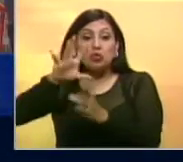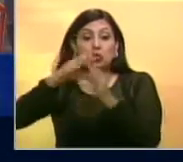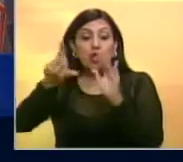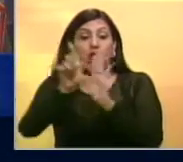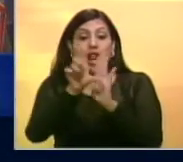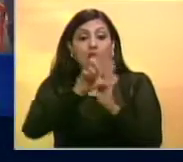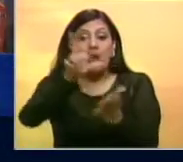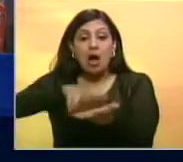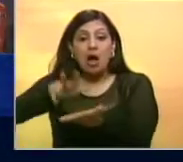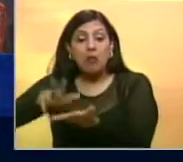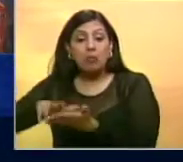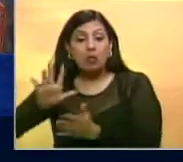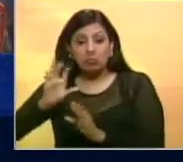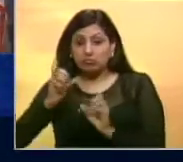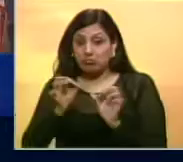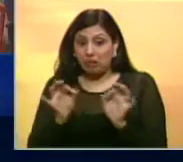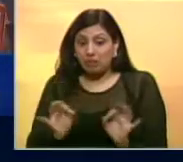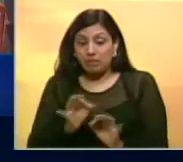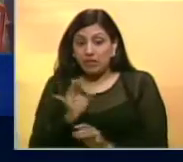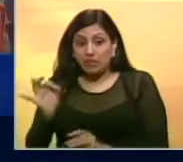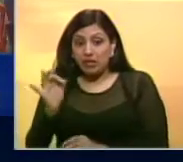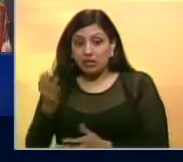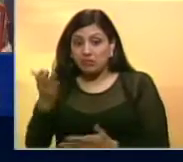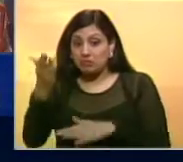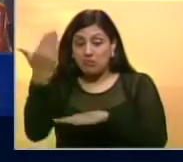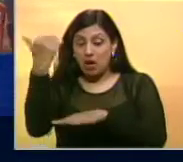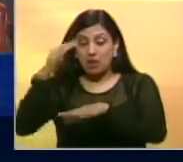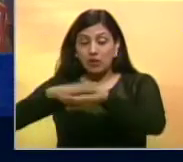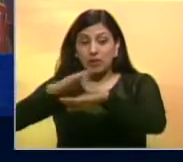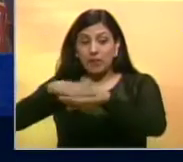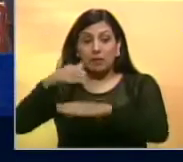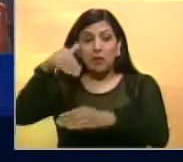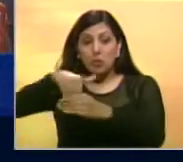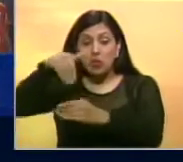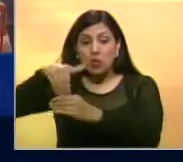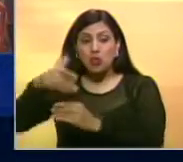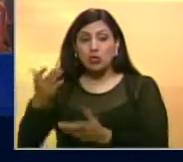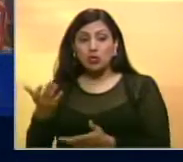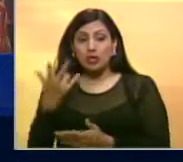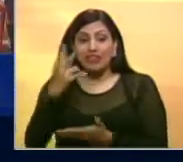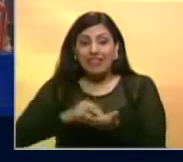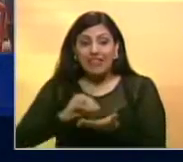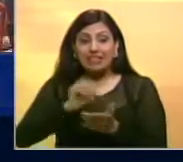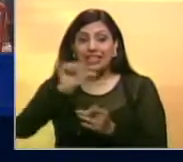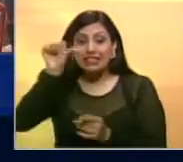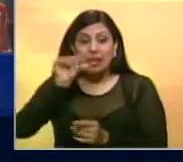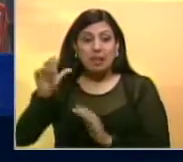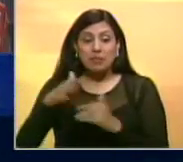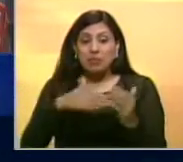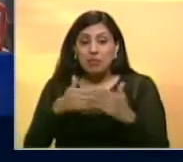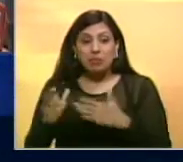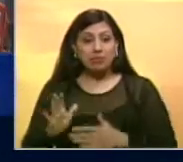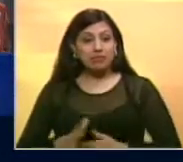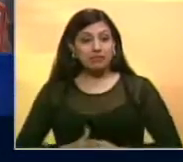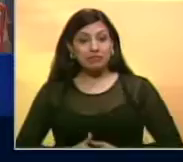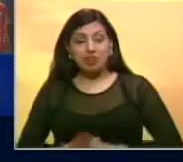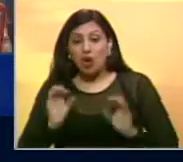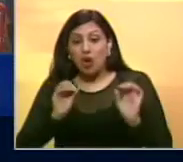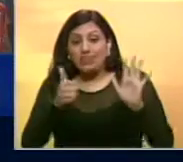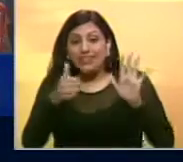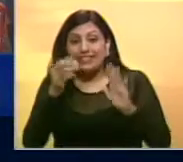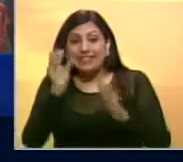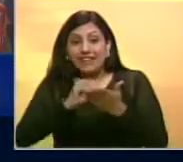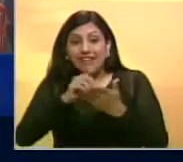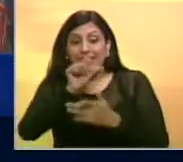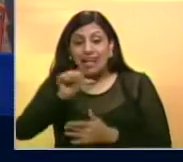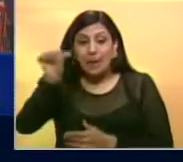las leyes que apruebe la Asamblea Perfecto, que convoquen referendo tres veces a la semana o 60 veces